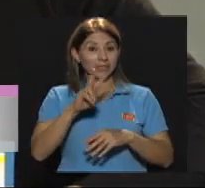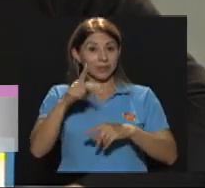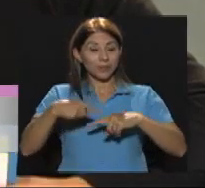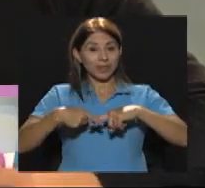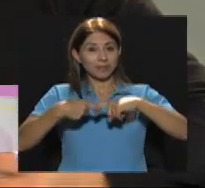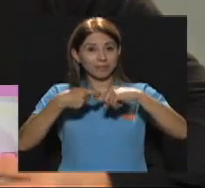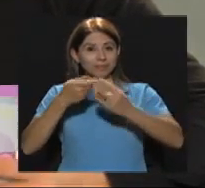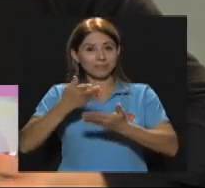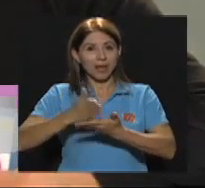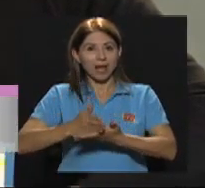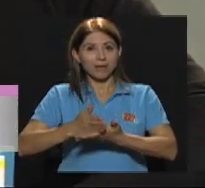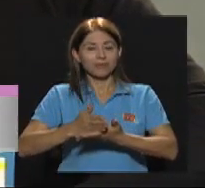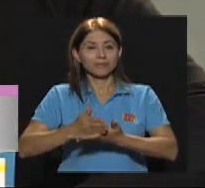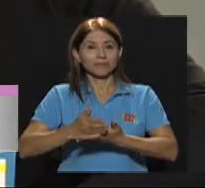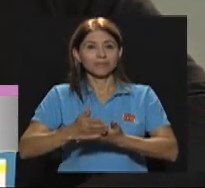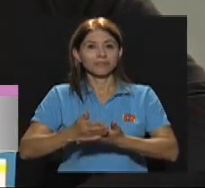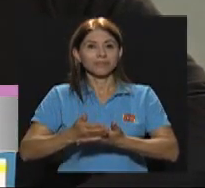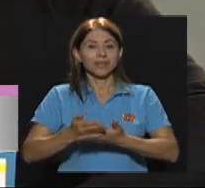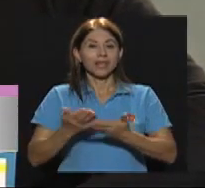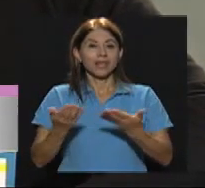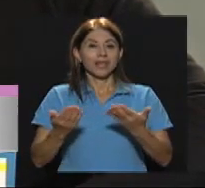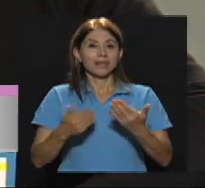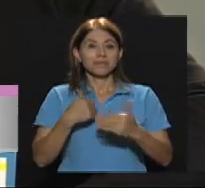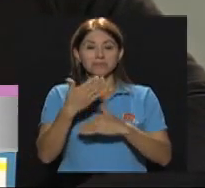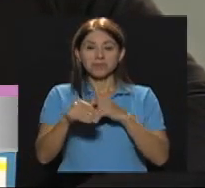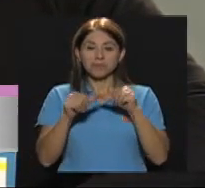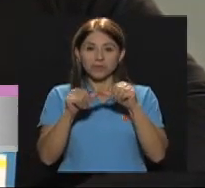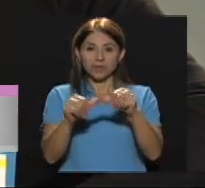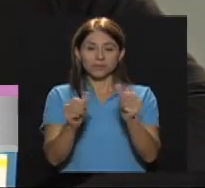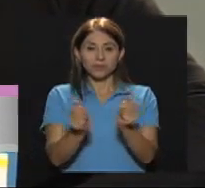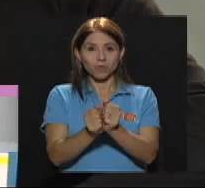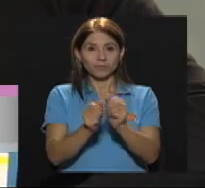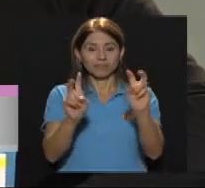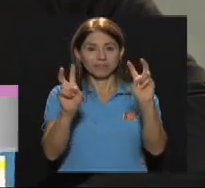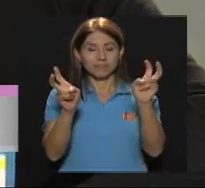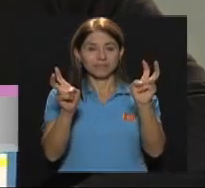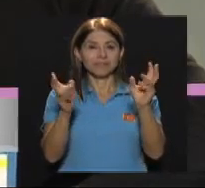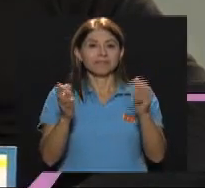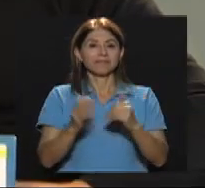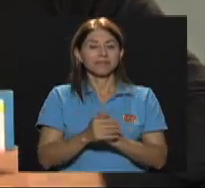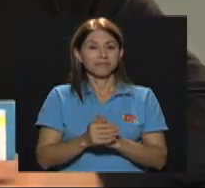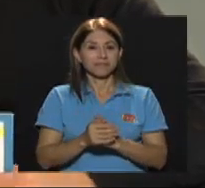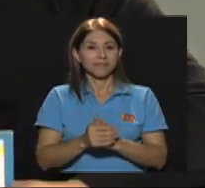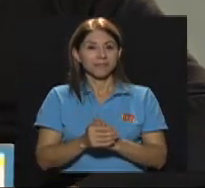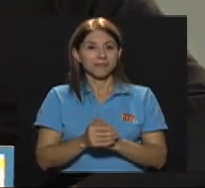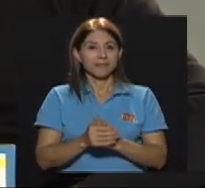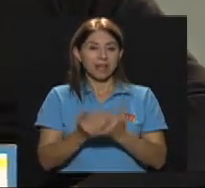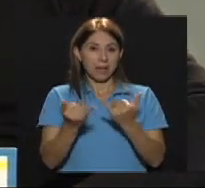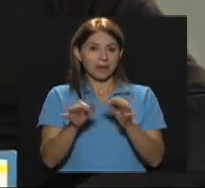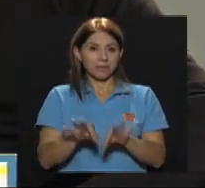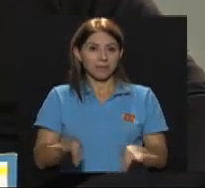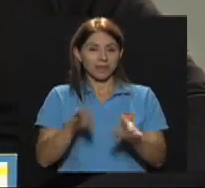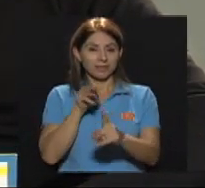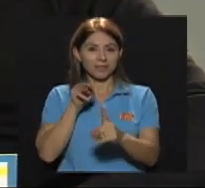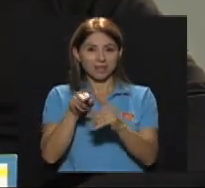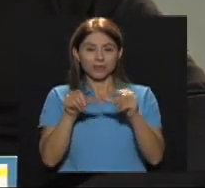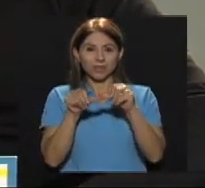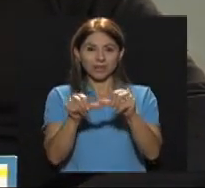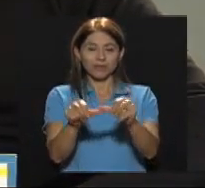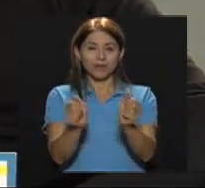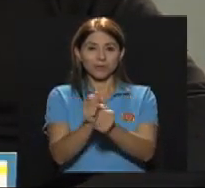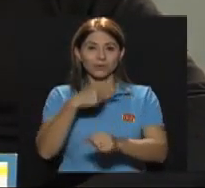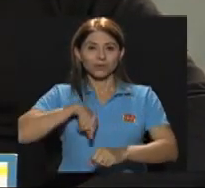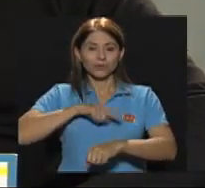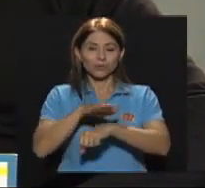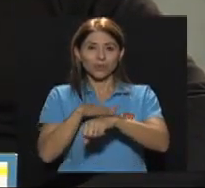Pausa Y vamos A continuar Retomando Después de Estos Importantes Mensajes Quédese por favor